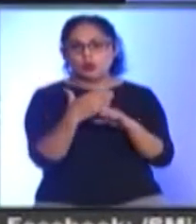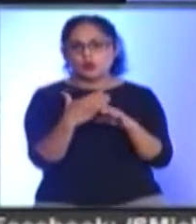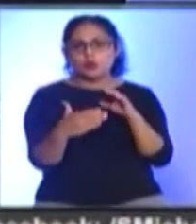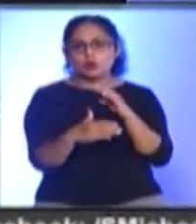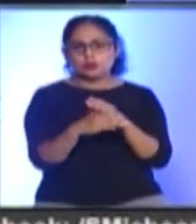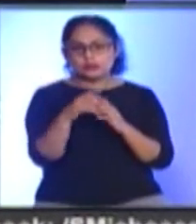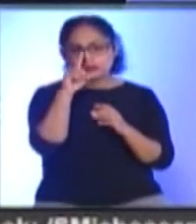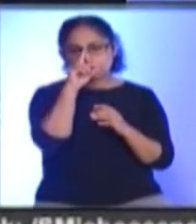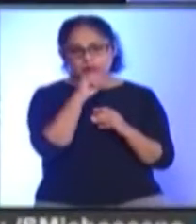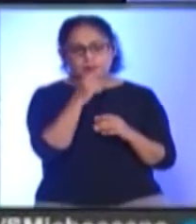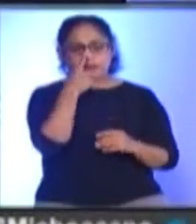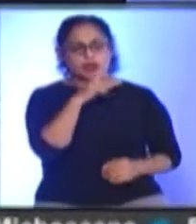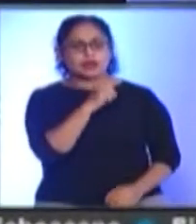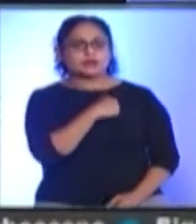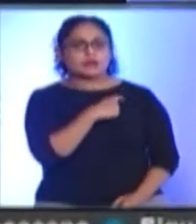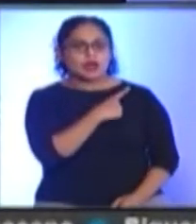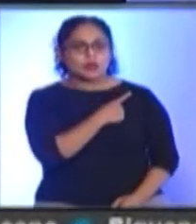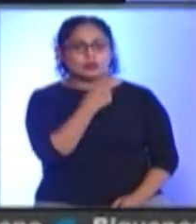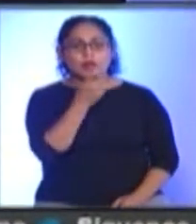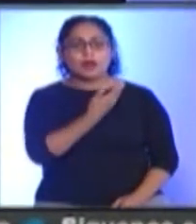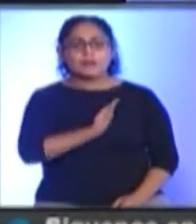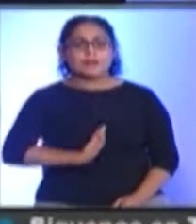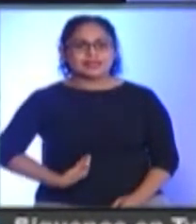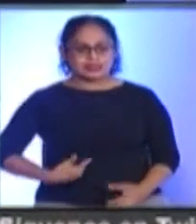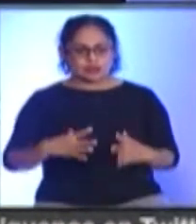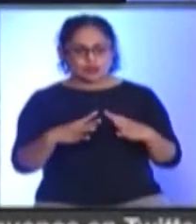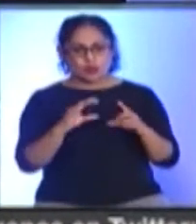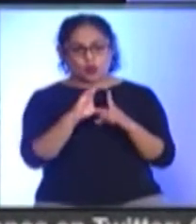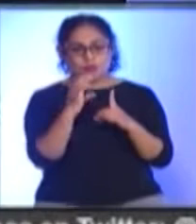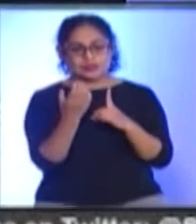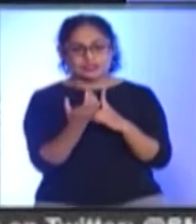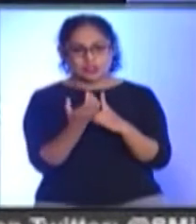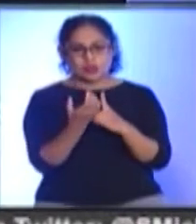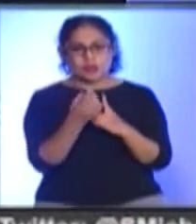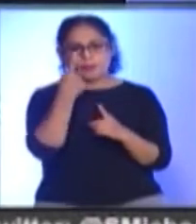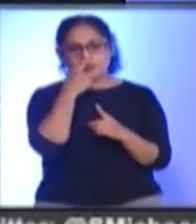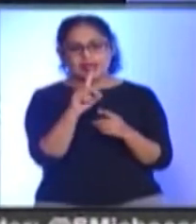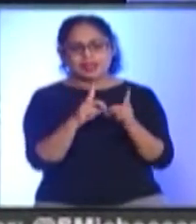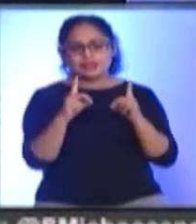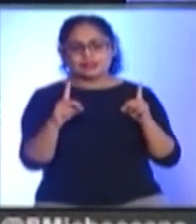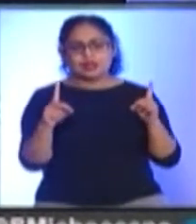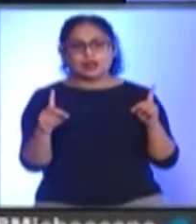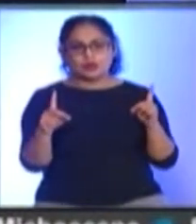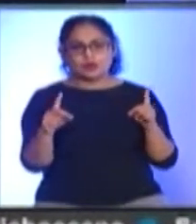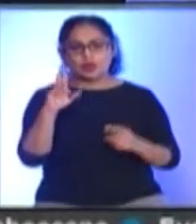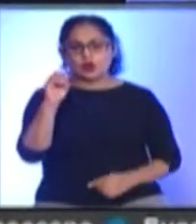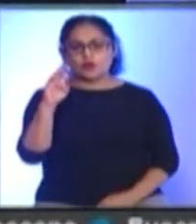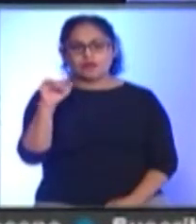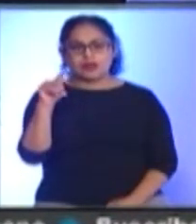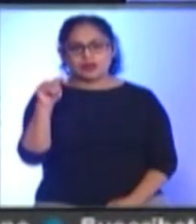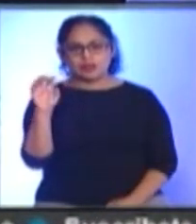recientes El eje de salud Al respecto Habló el presidente De la fundación ciudadana Para el desarrollo integral De Michoacán Roberto Ramírez